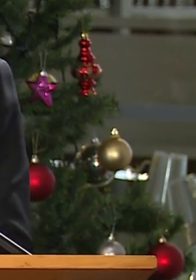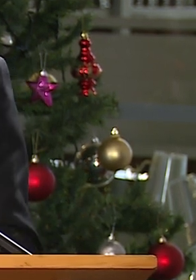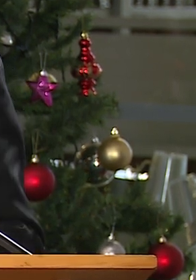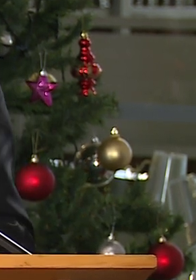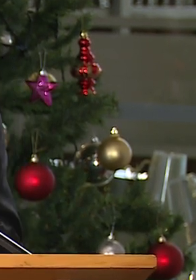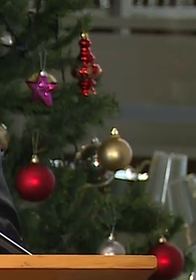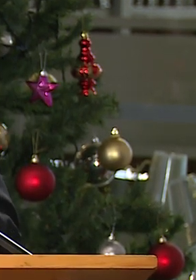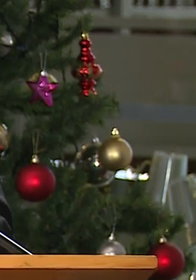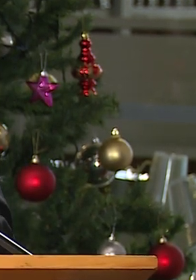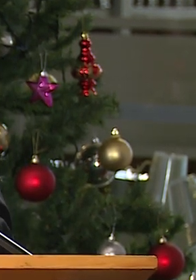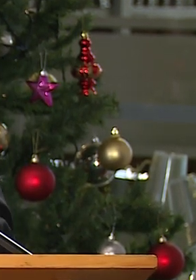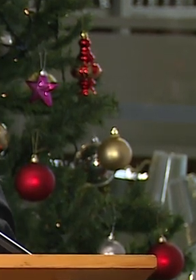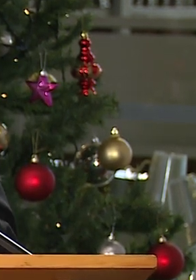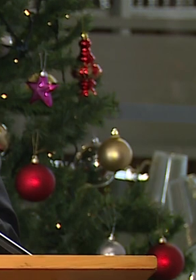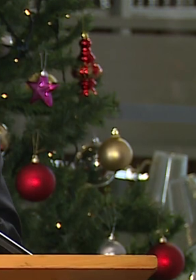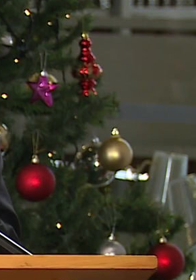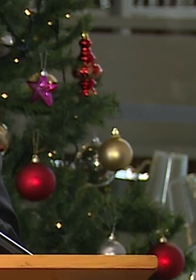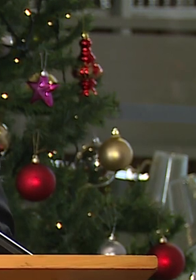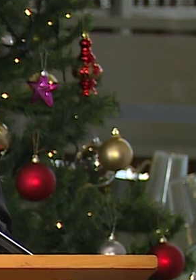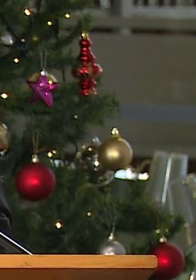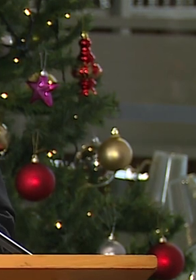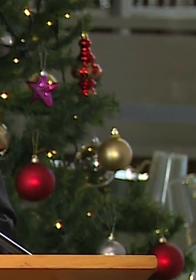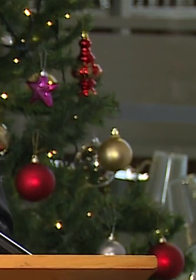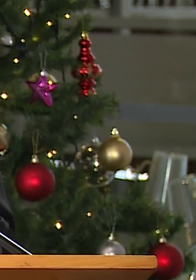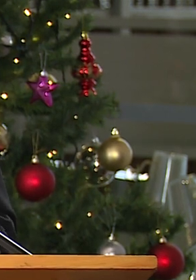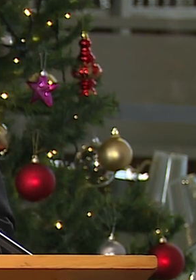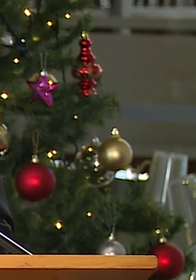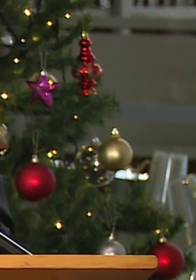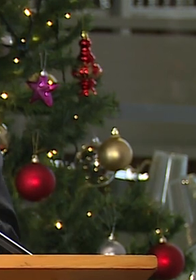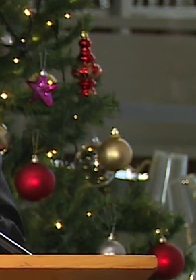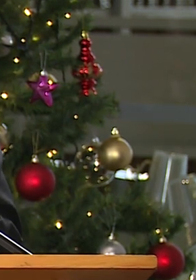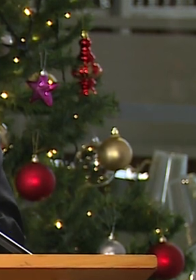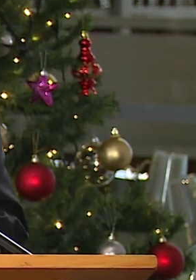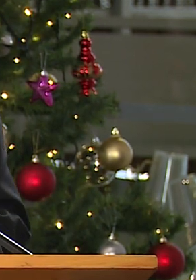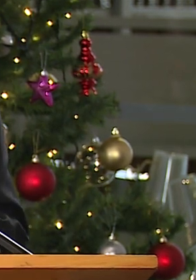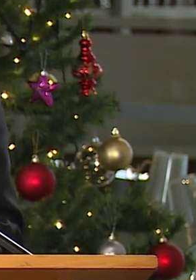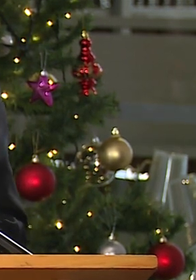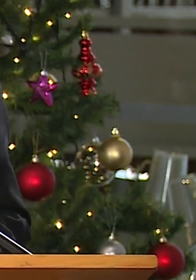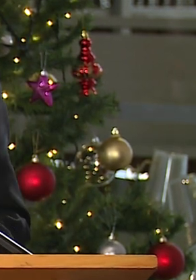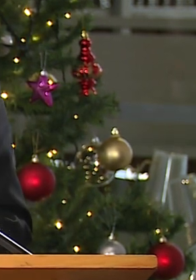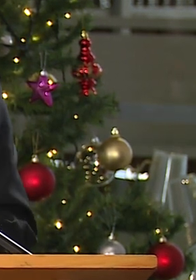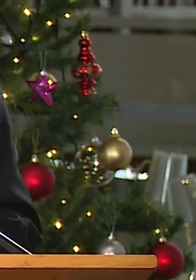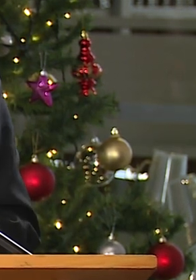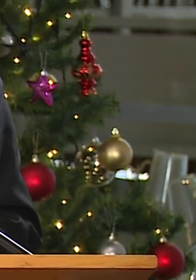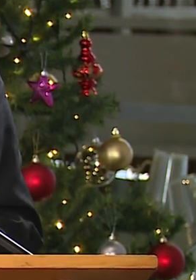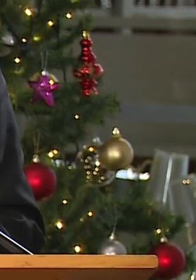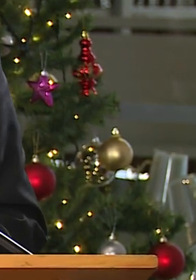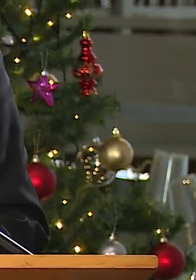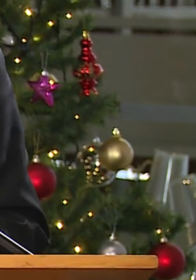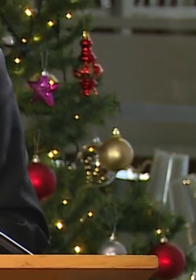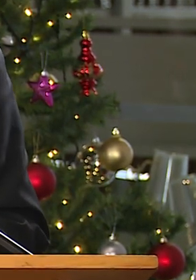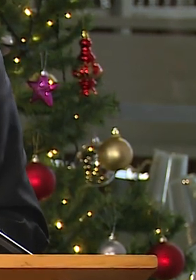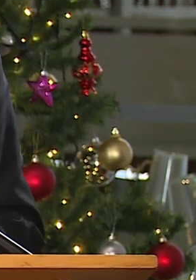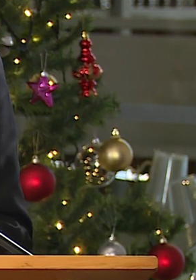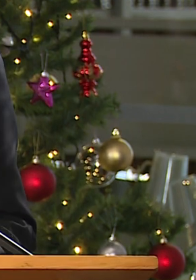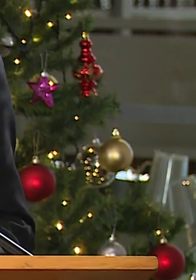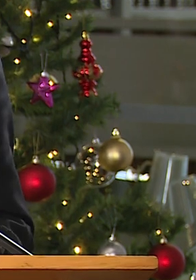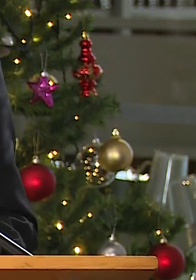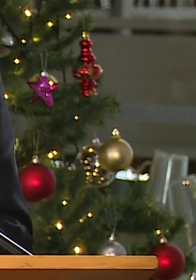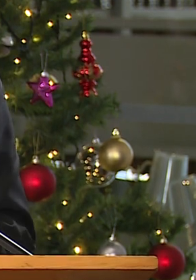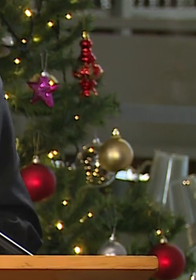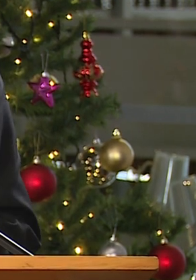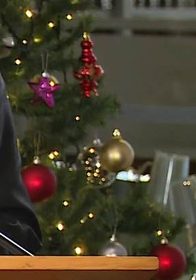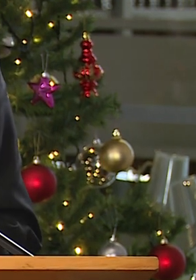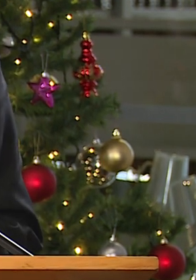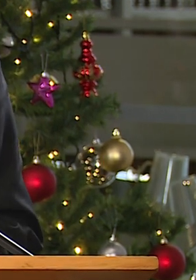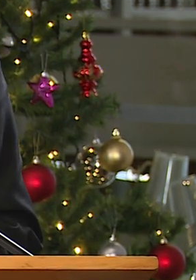una actividad más dentro de muchas de lo que debe ser el desarrollo coherente,